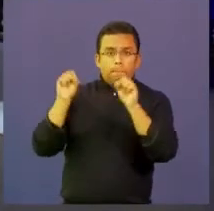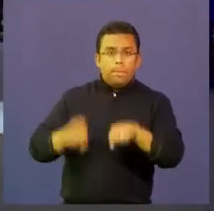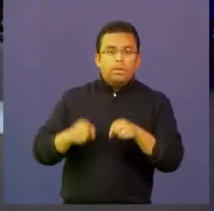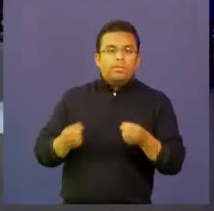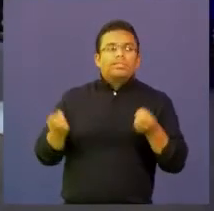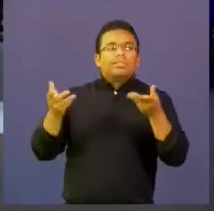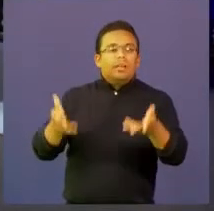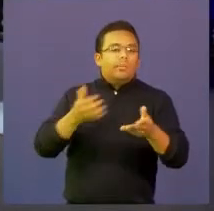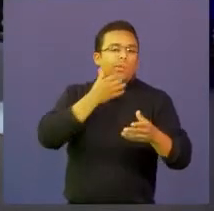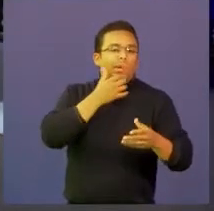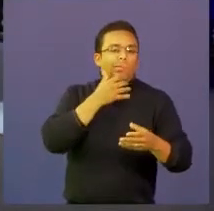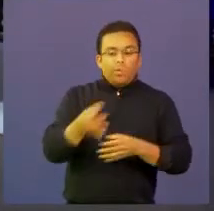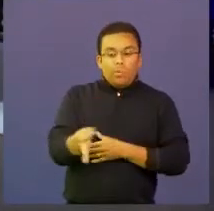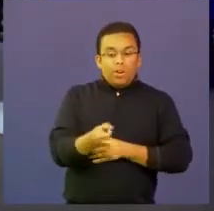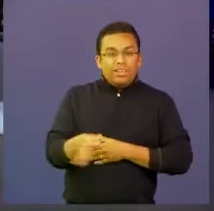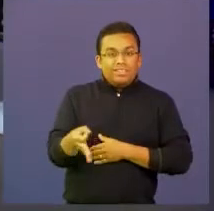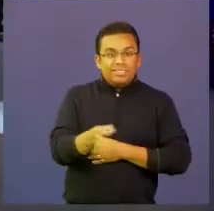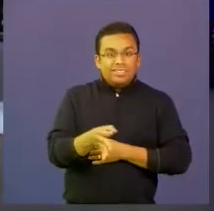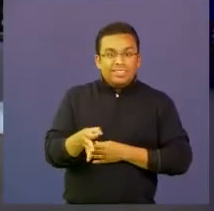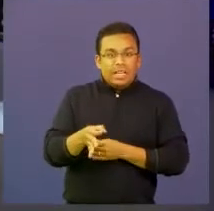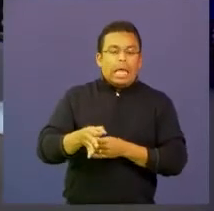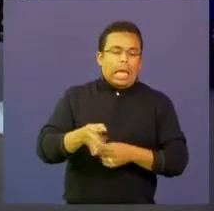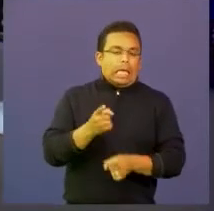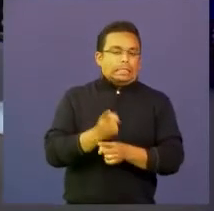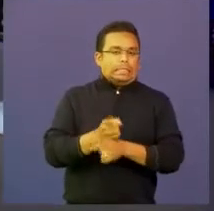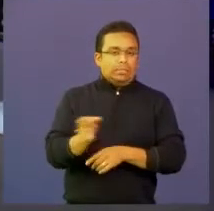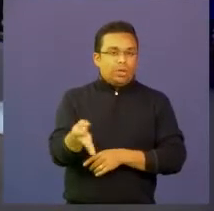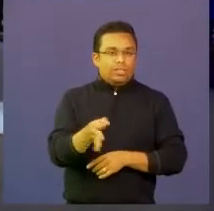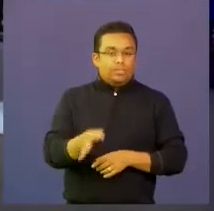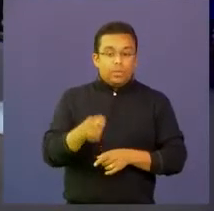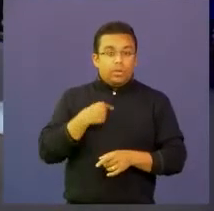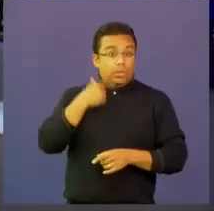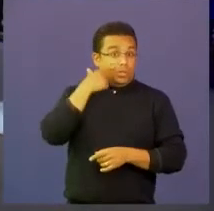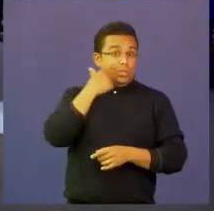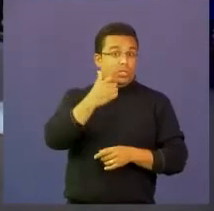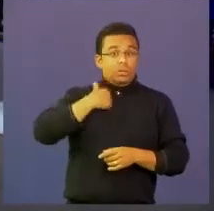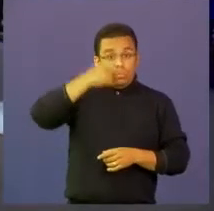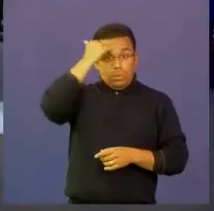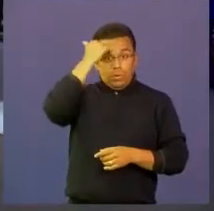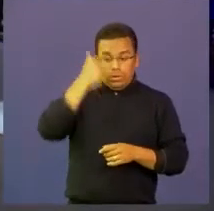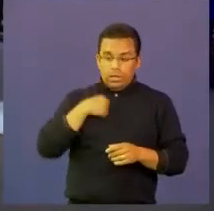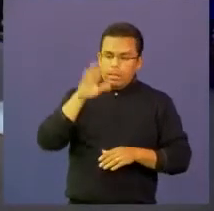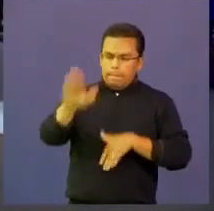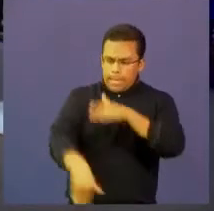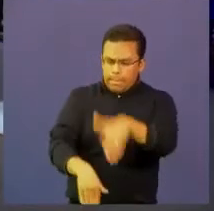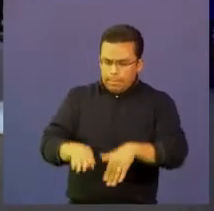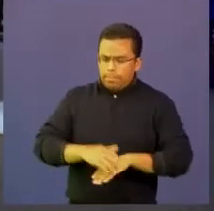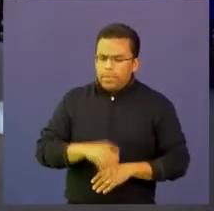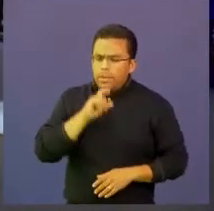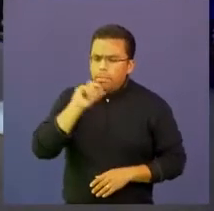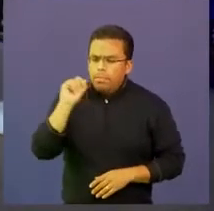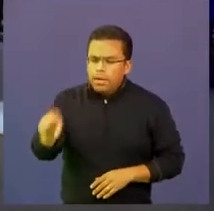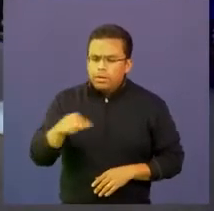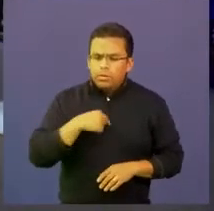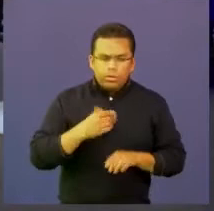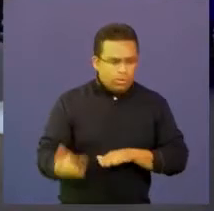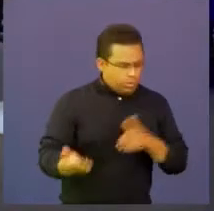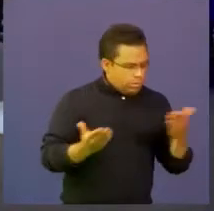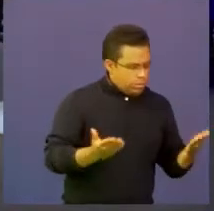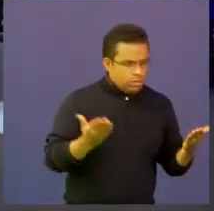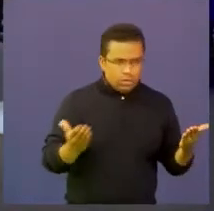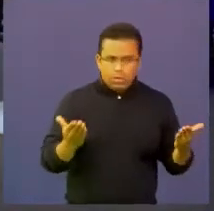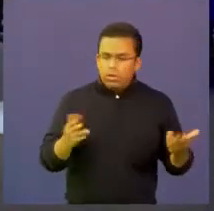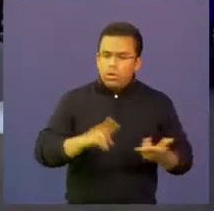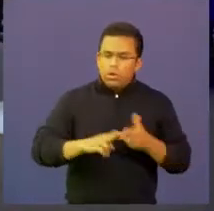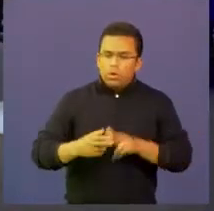bonos como con monedas entonces lo chévere sería que los profes les empezaran a preguntar cuál es la relación costo-beneficio